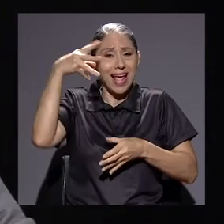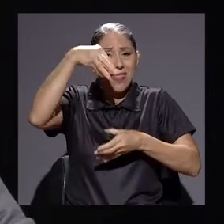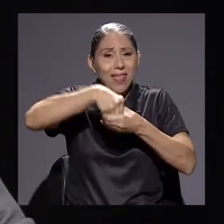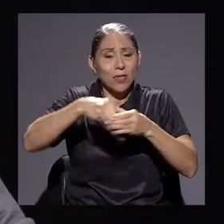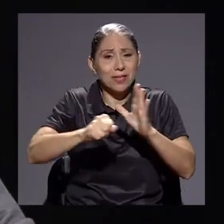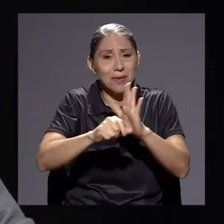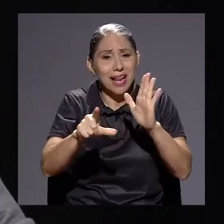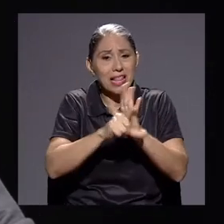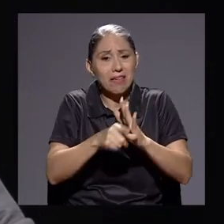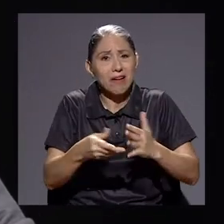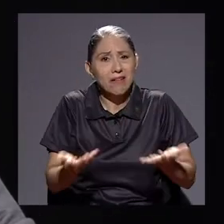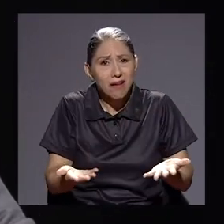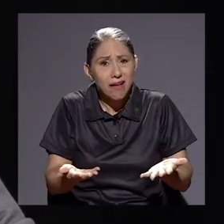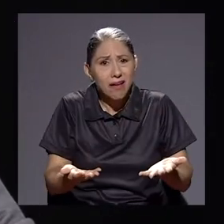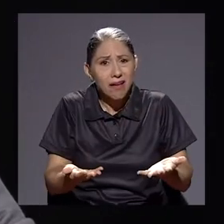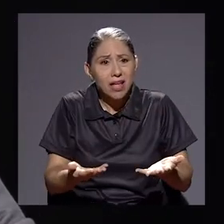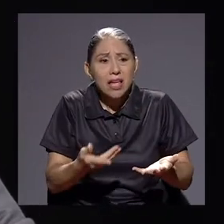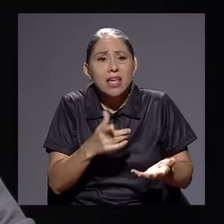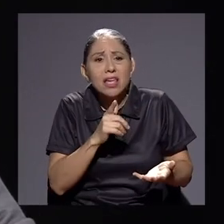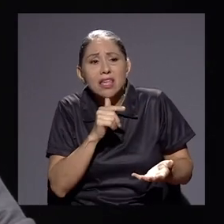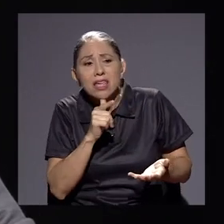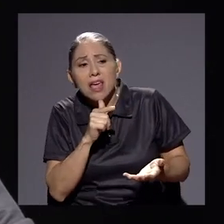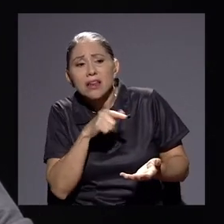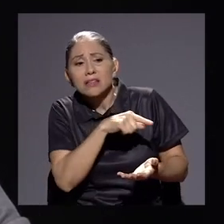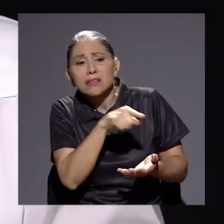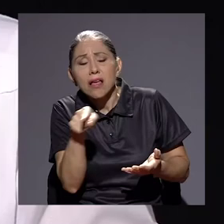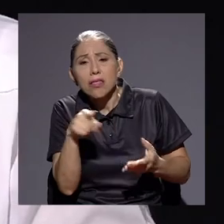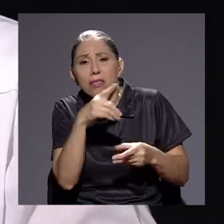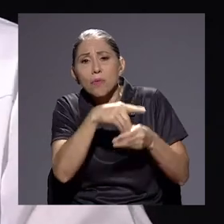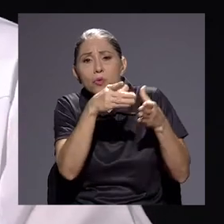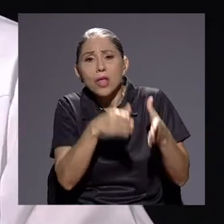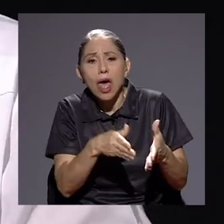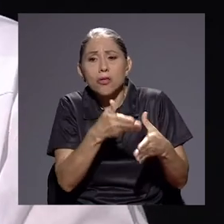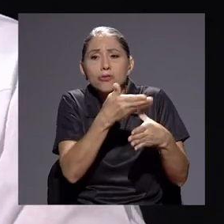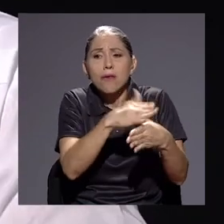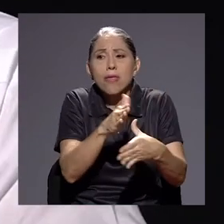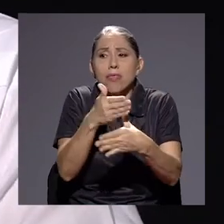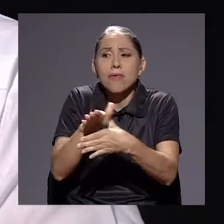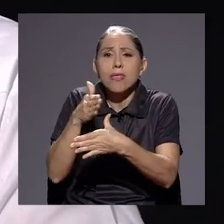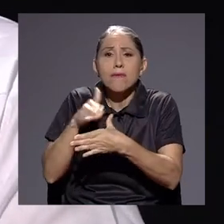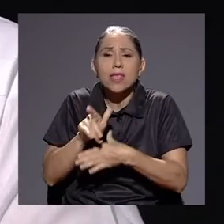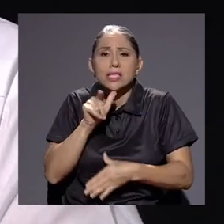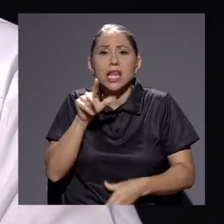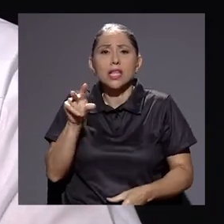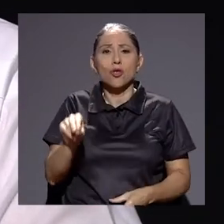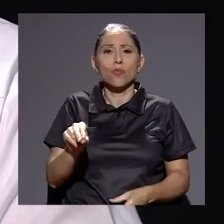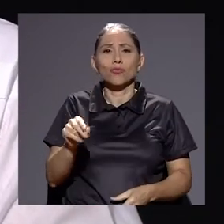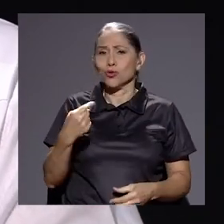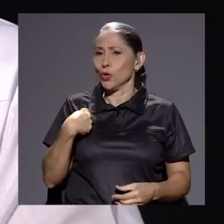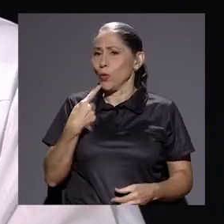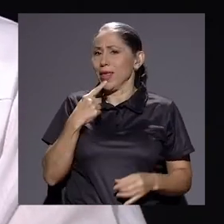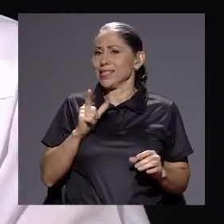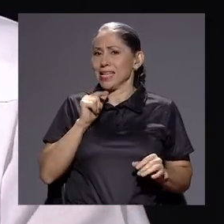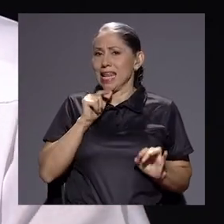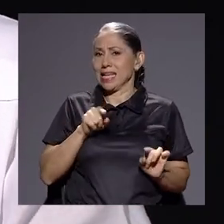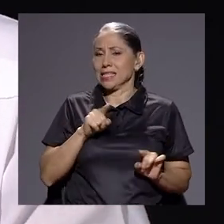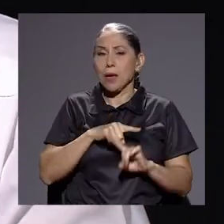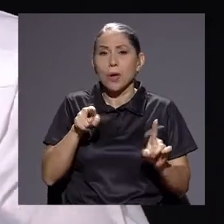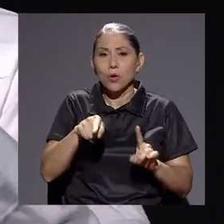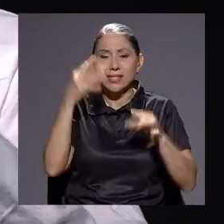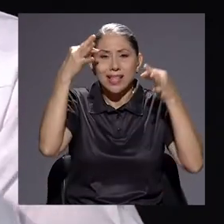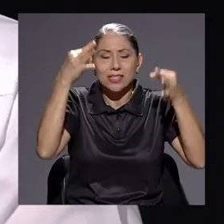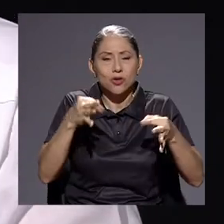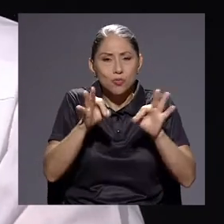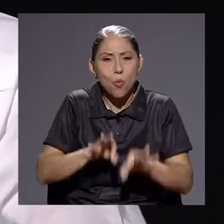Sí, hay una fragmentación. ¿Y quiénes deben ir diputados y quiénes no? Yo no les voy a decir quiénes. Es una decisión, pero esa decisión es muy importante. Ahora,